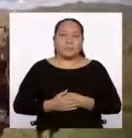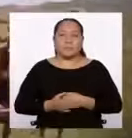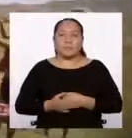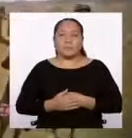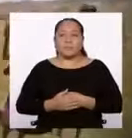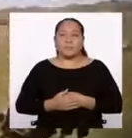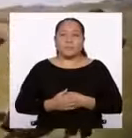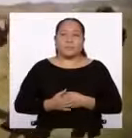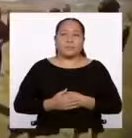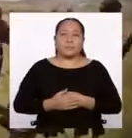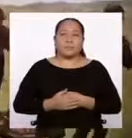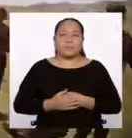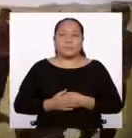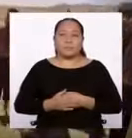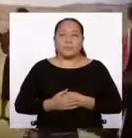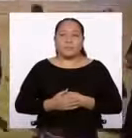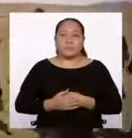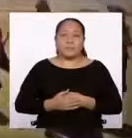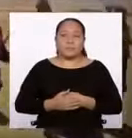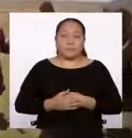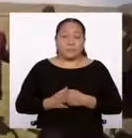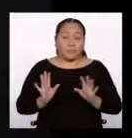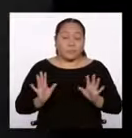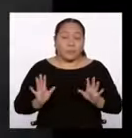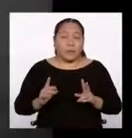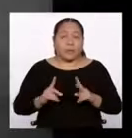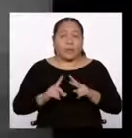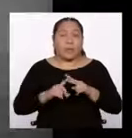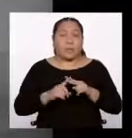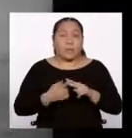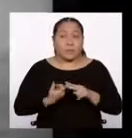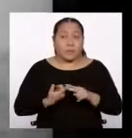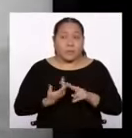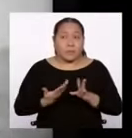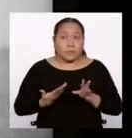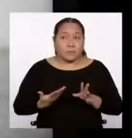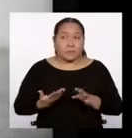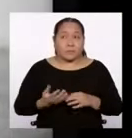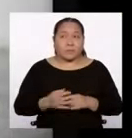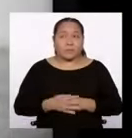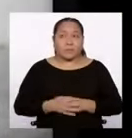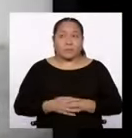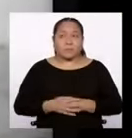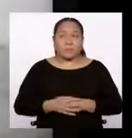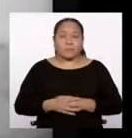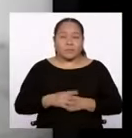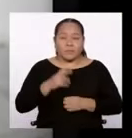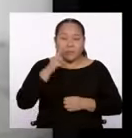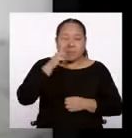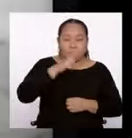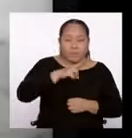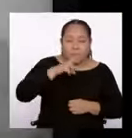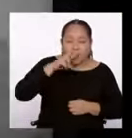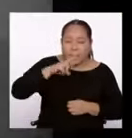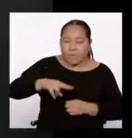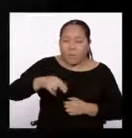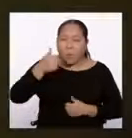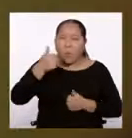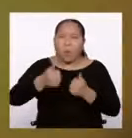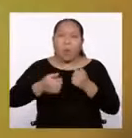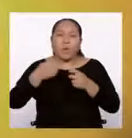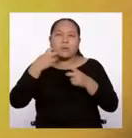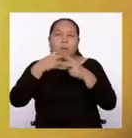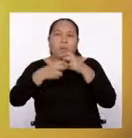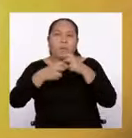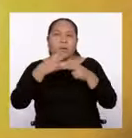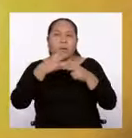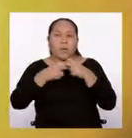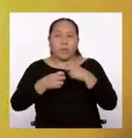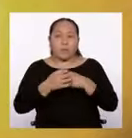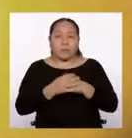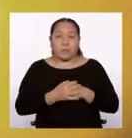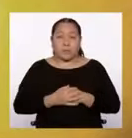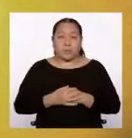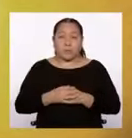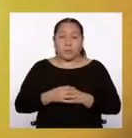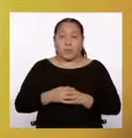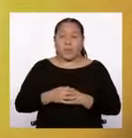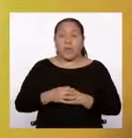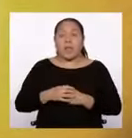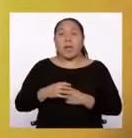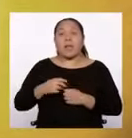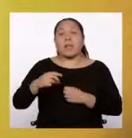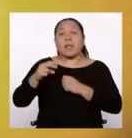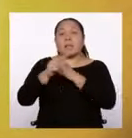Para empezar, identifiquemos el problema. Según las Naciones